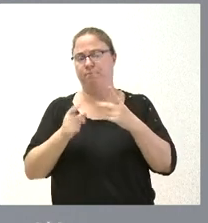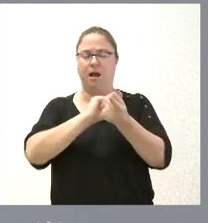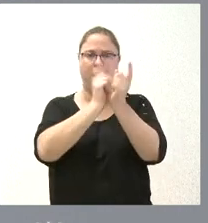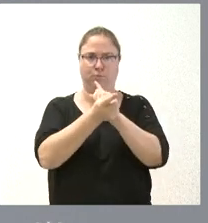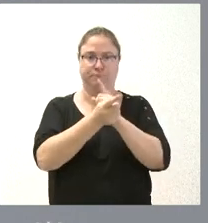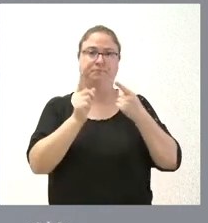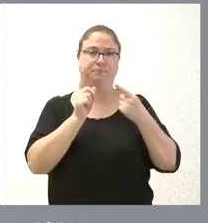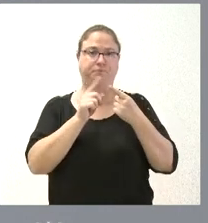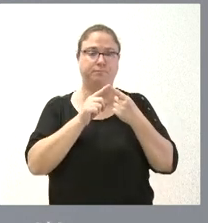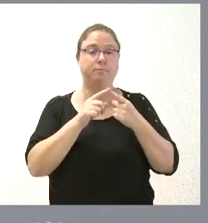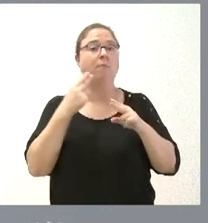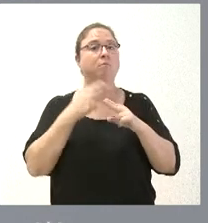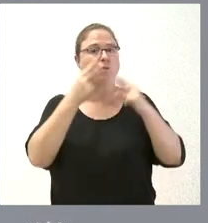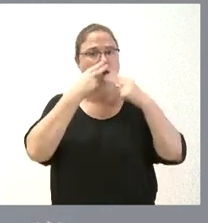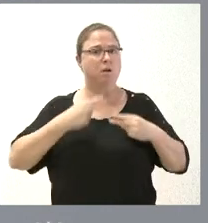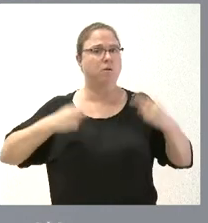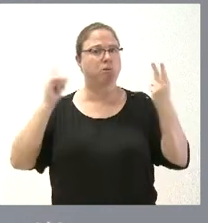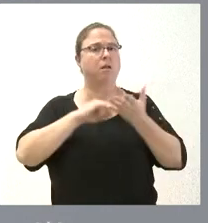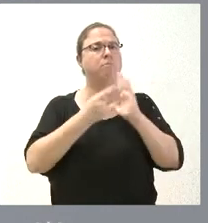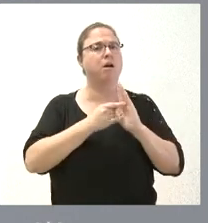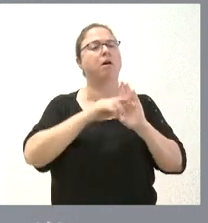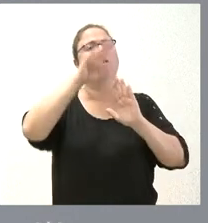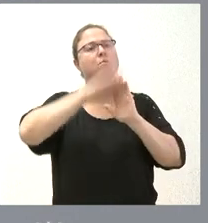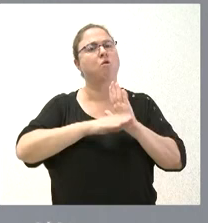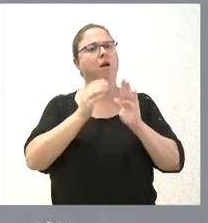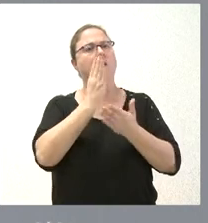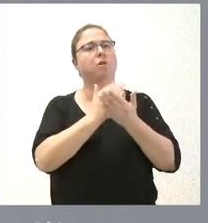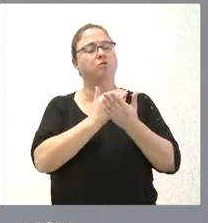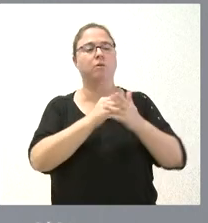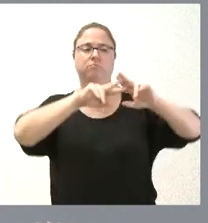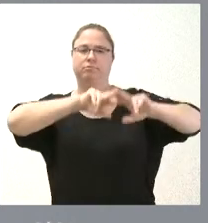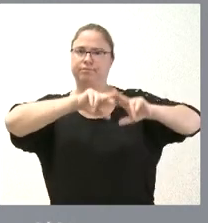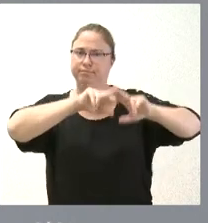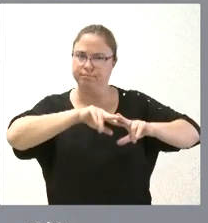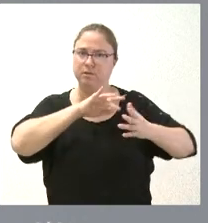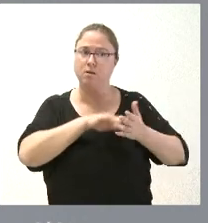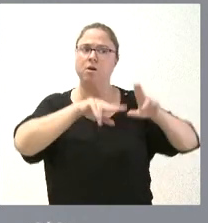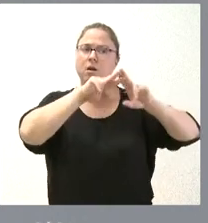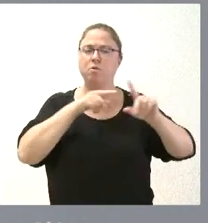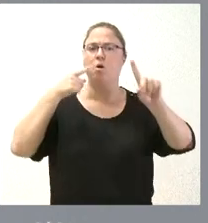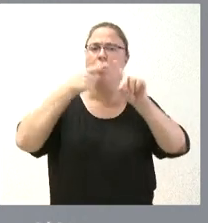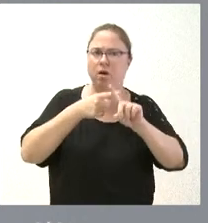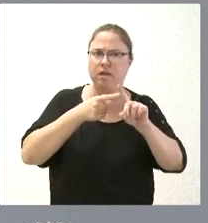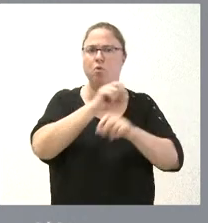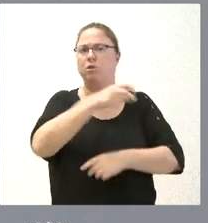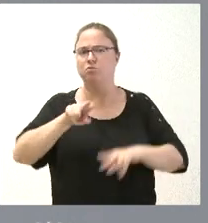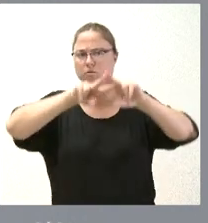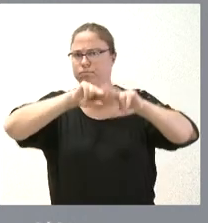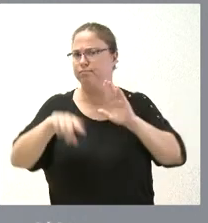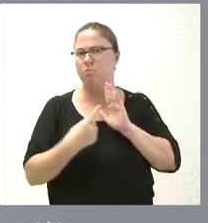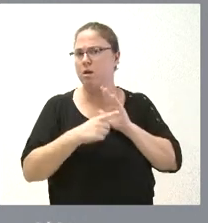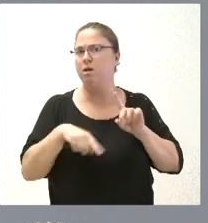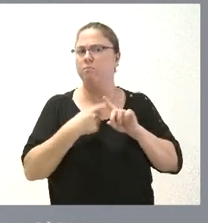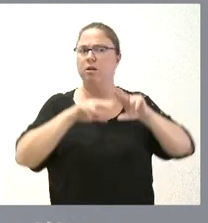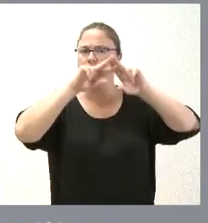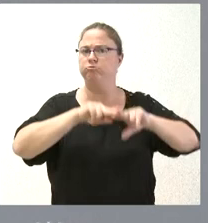Que, por un lado, las políticas públicas, los planes y programas autonómicos van a ser evaluados. Van a ser evaluados en sus objetivos y en sus resultados. Se va a